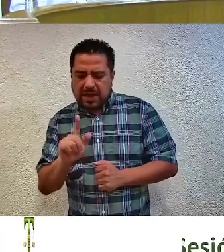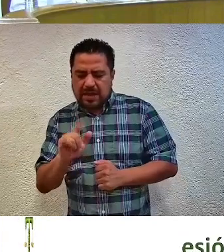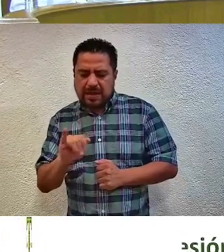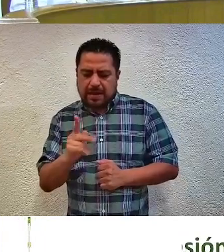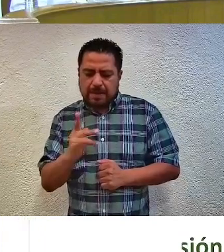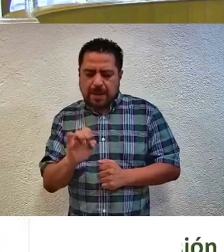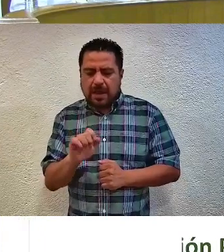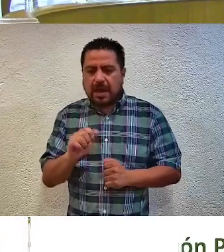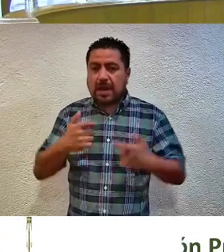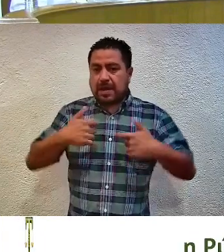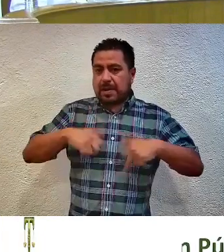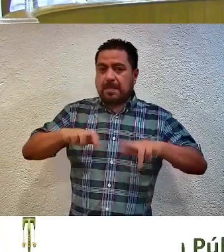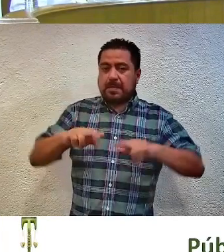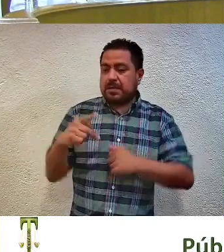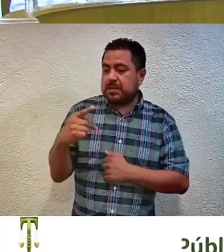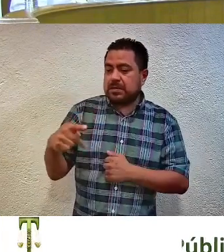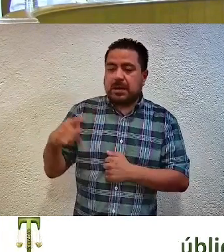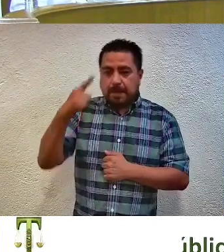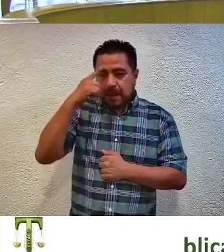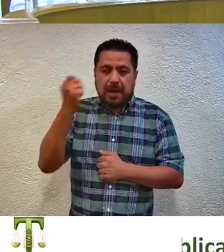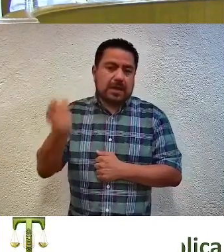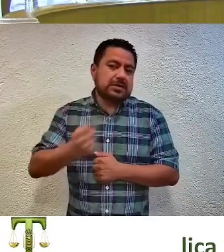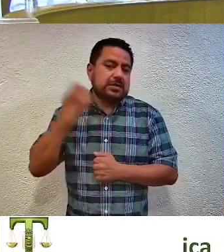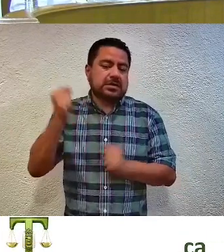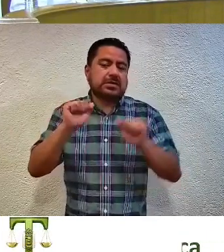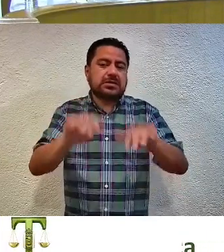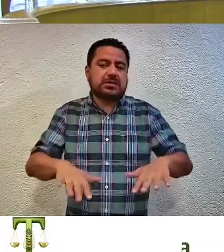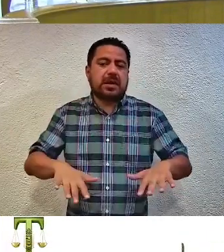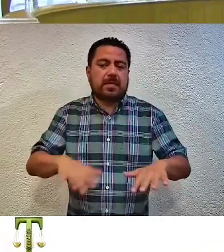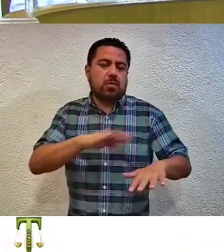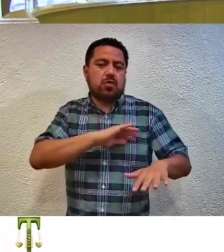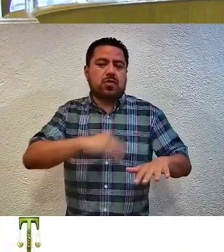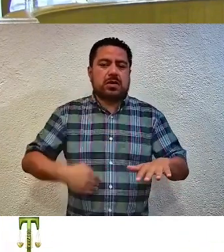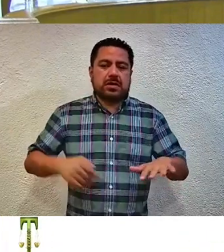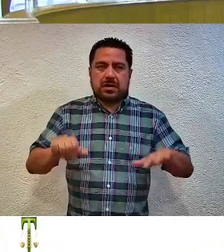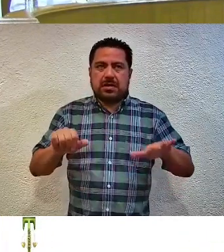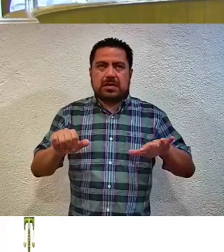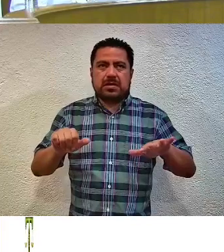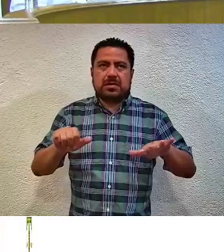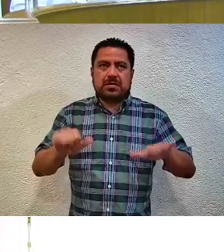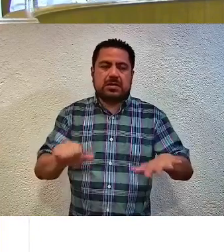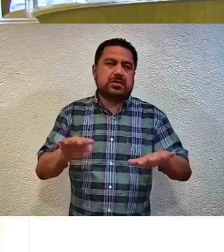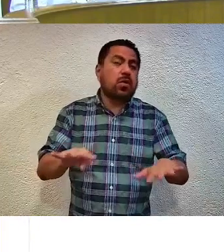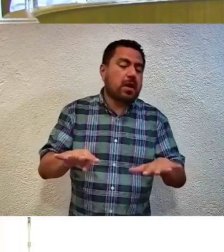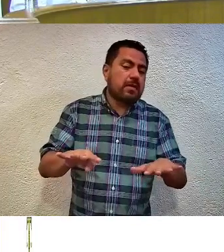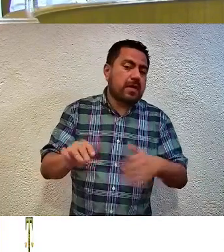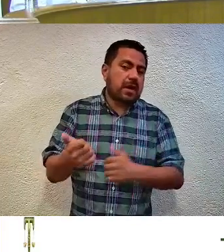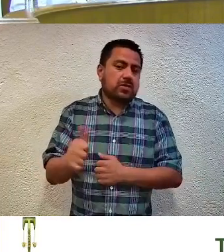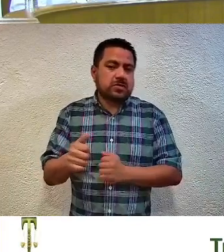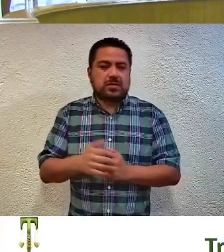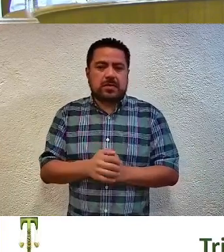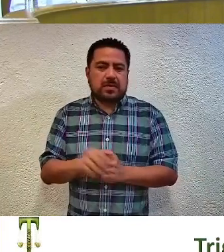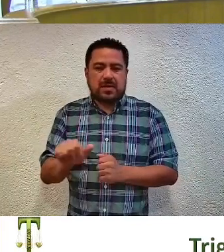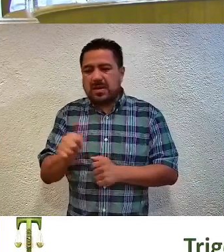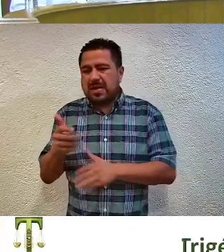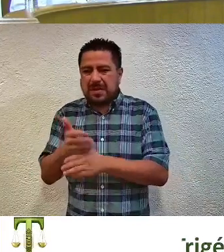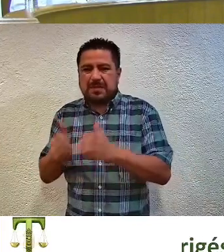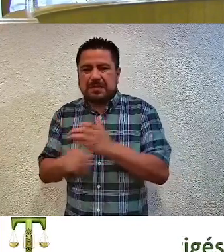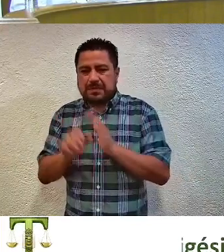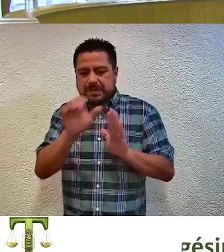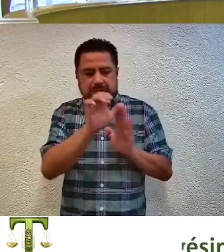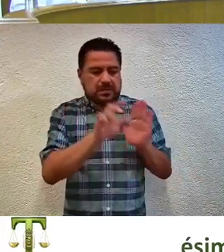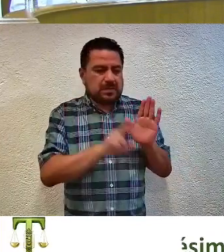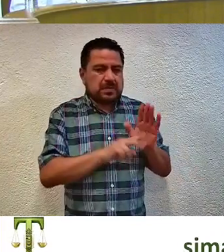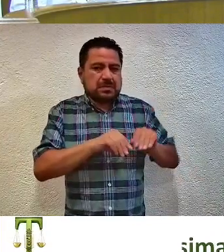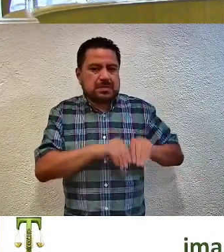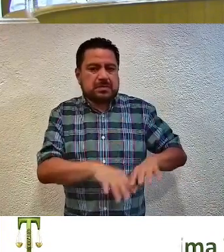como sus representantes para la Asamblea Municipal del 19 de agosto. Por otra parte, si bien es cierto que en la convocatoria